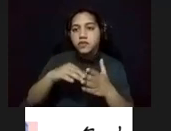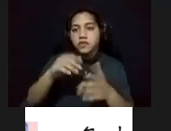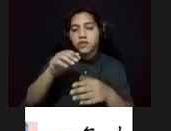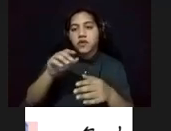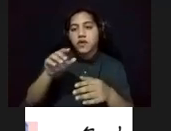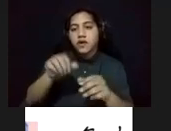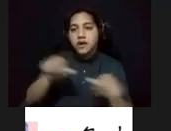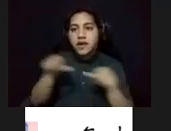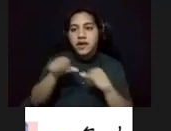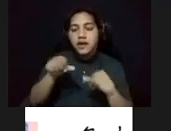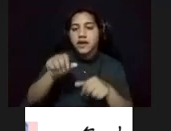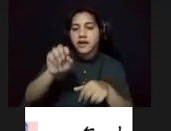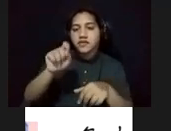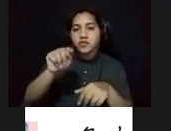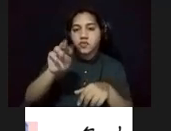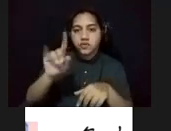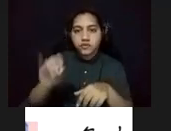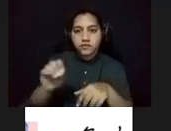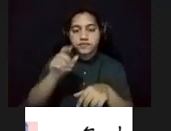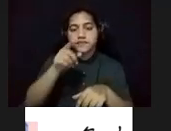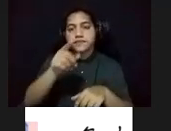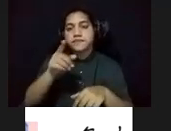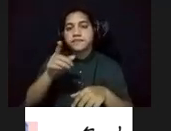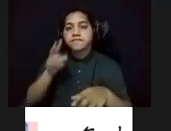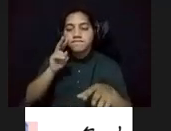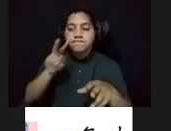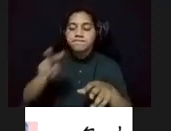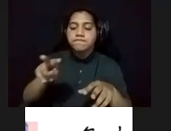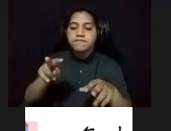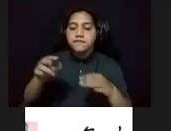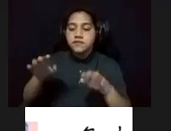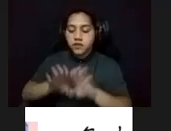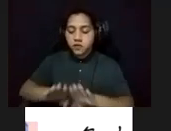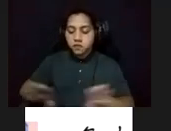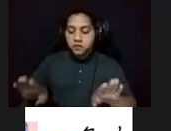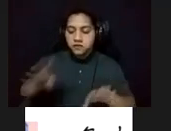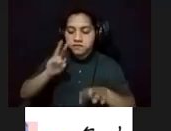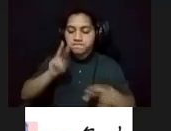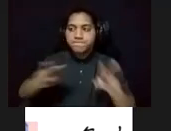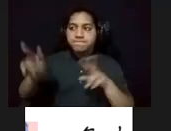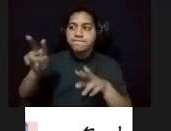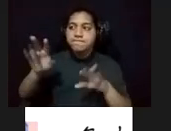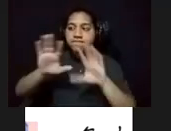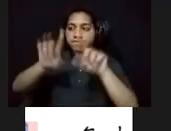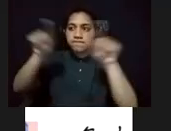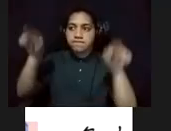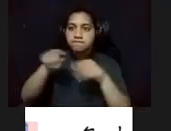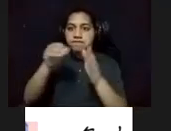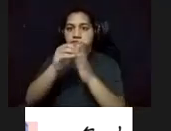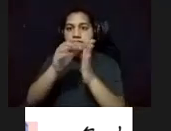La historiadora de arte Teresa Tío acota la lectura de Tufiño sobre la ciudad.